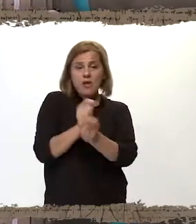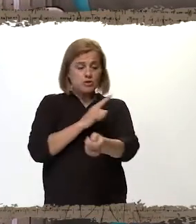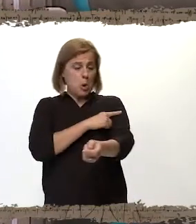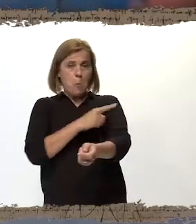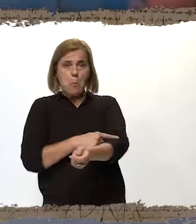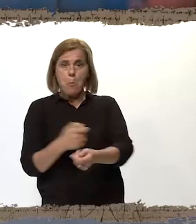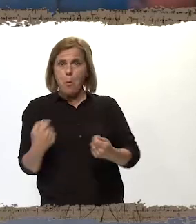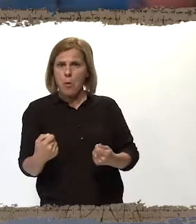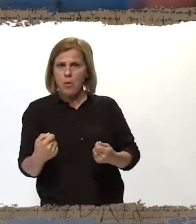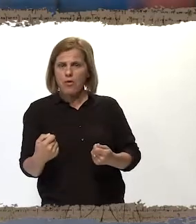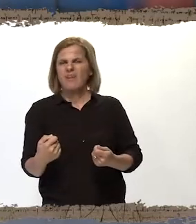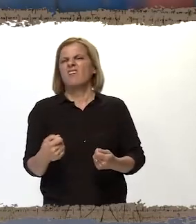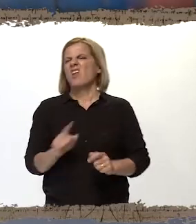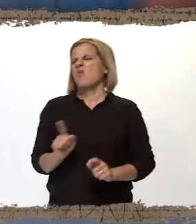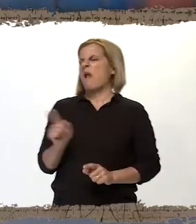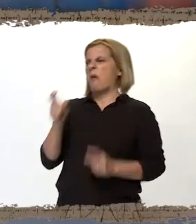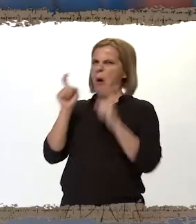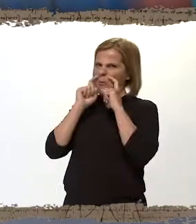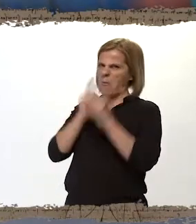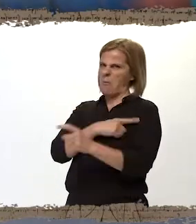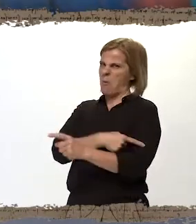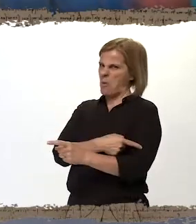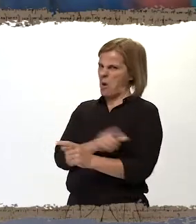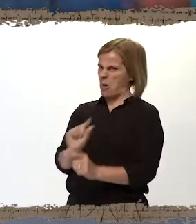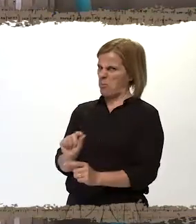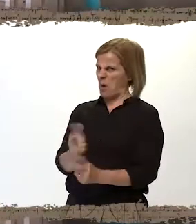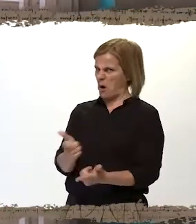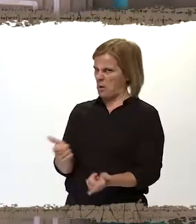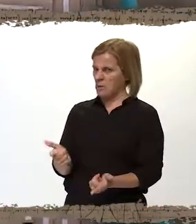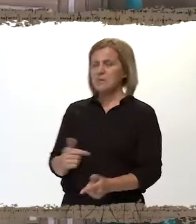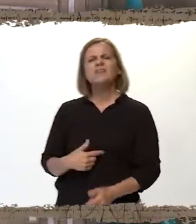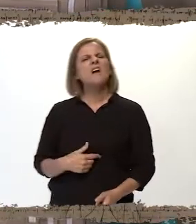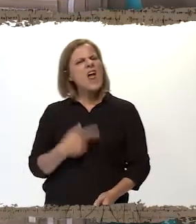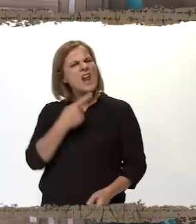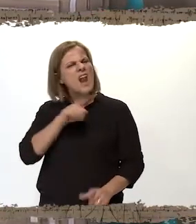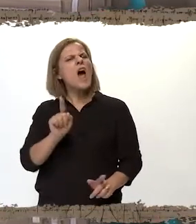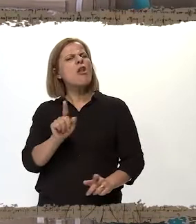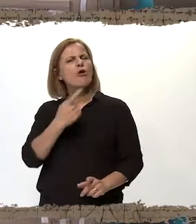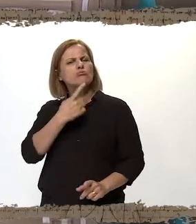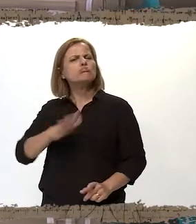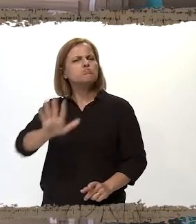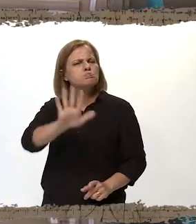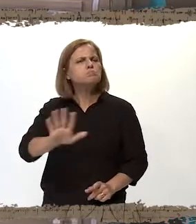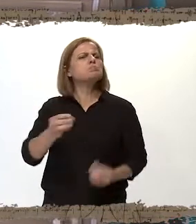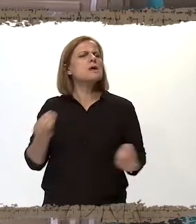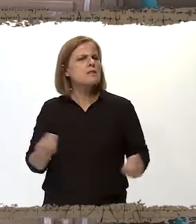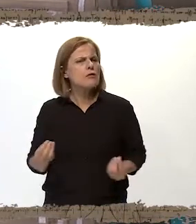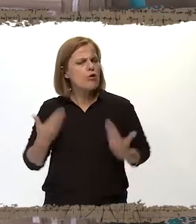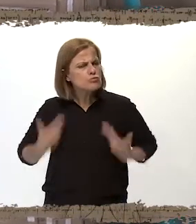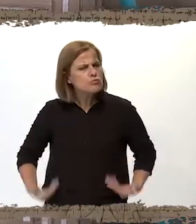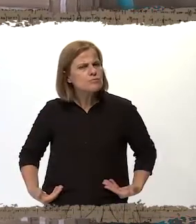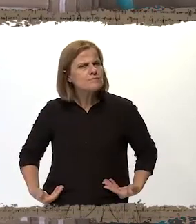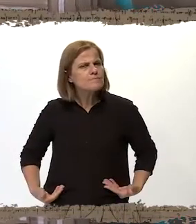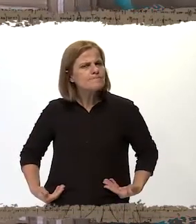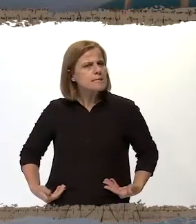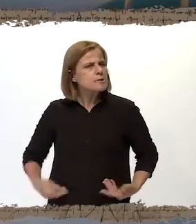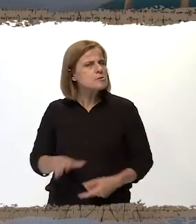Igual muy musculoso, que digamos nosotros, Alfredo. Es muy extraño y misterioso realmente. Esto solo significa una